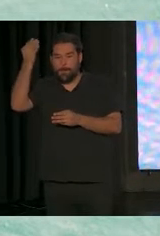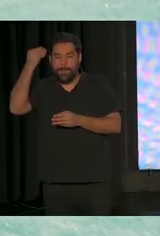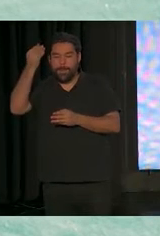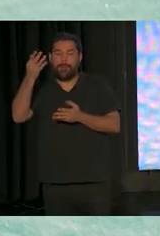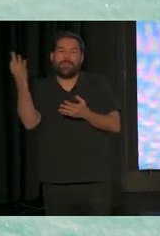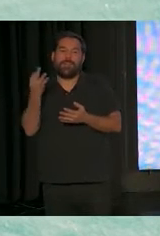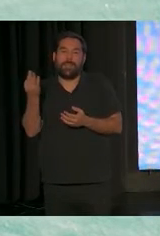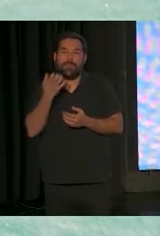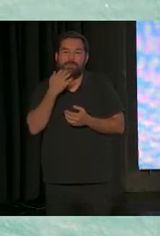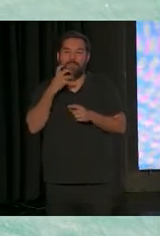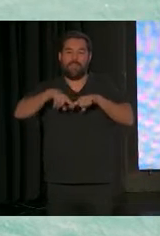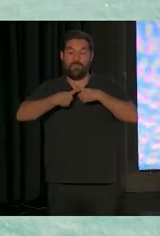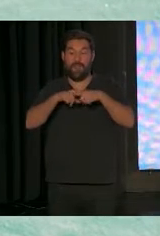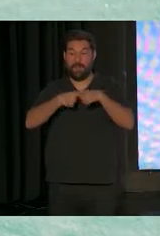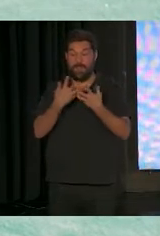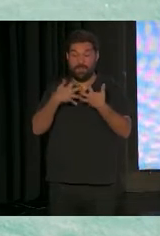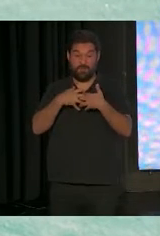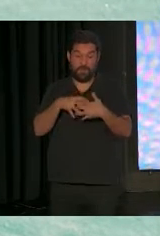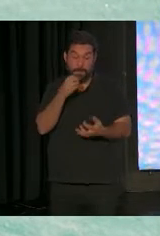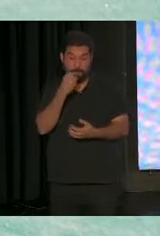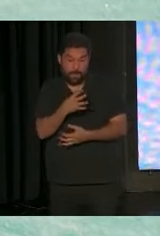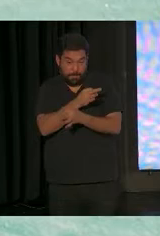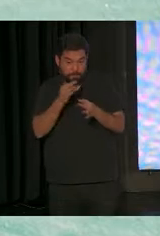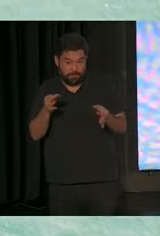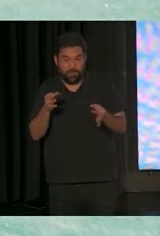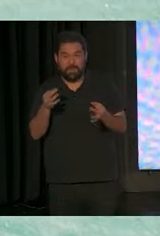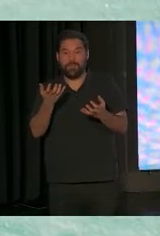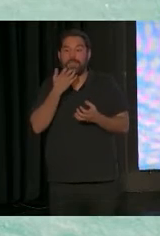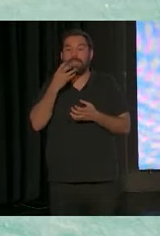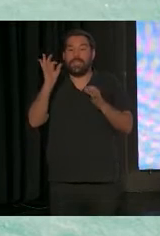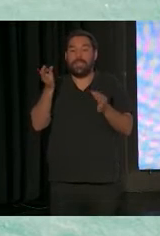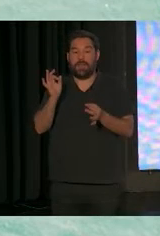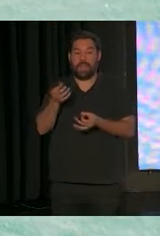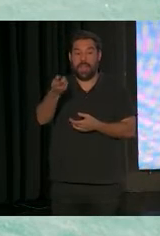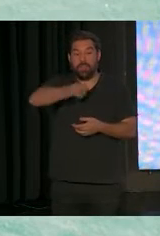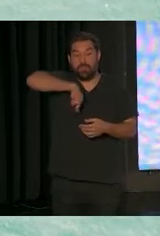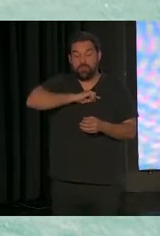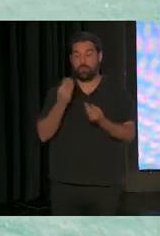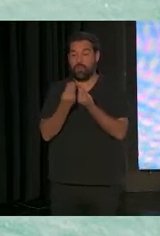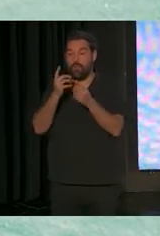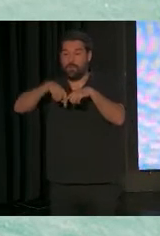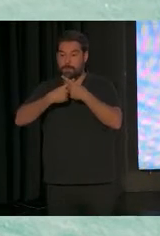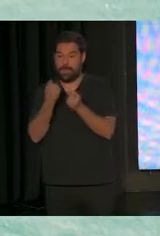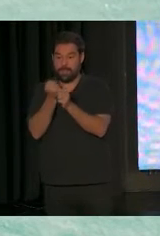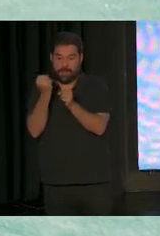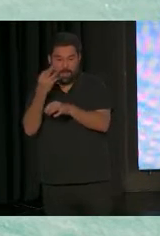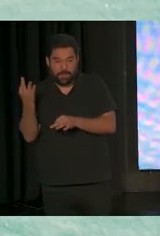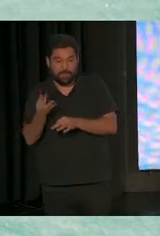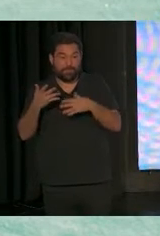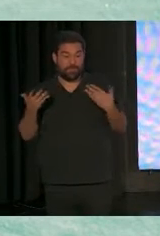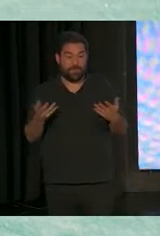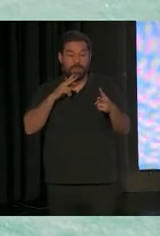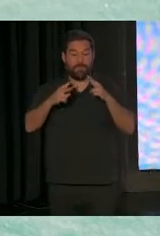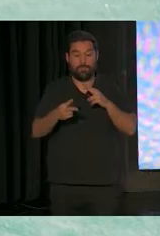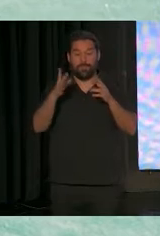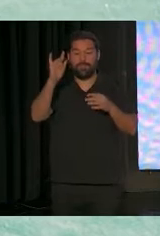realmente esto de la familia funciona o no funciona? Si realmente tenemos que trabajar con la familia. Bueno, pues porque lo que sí que es